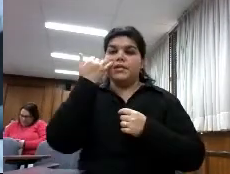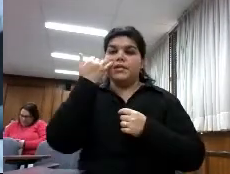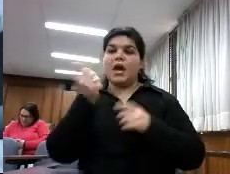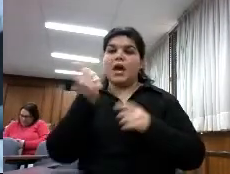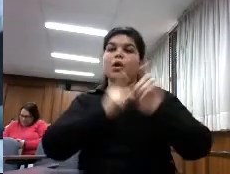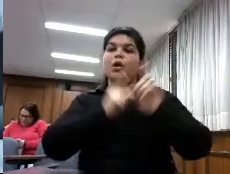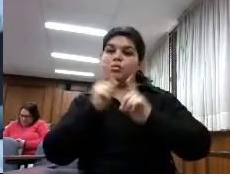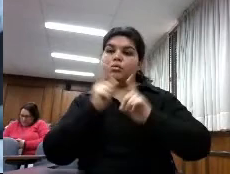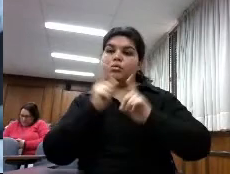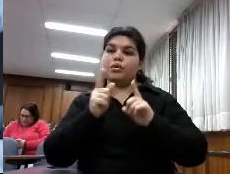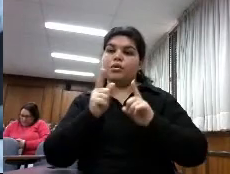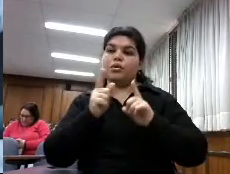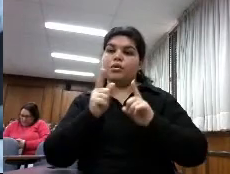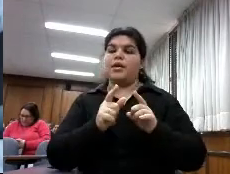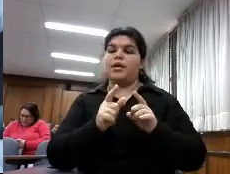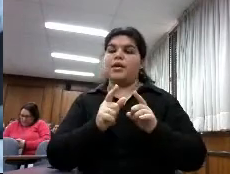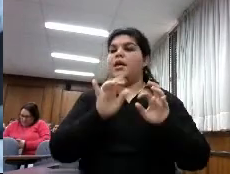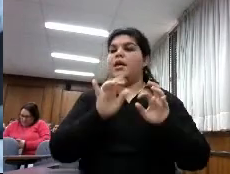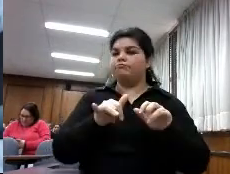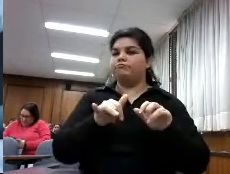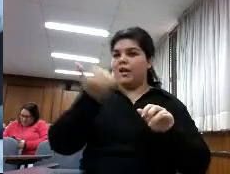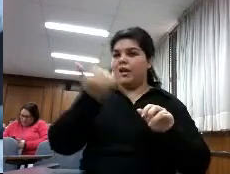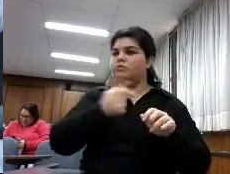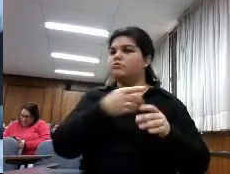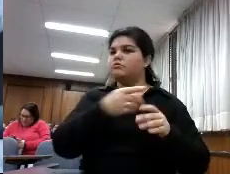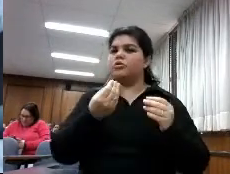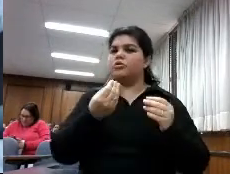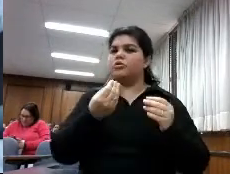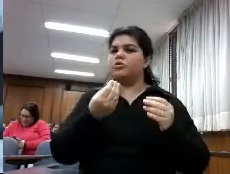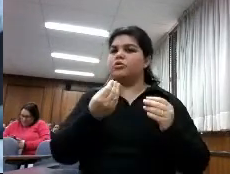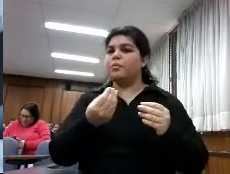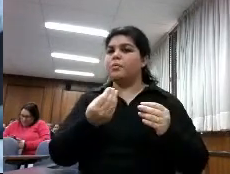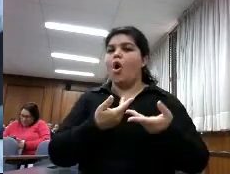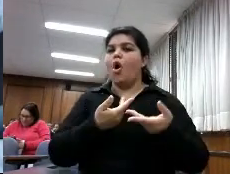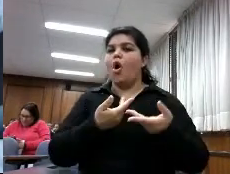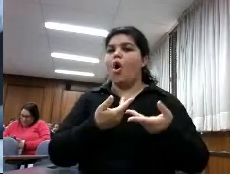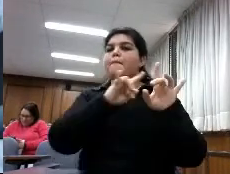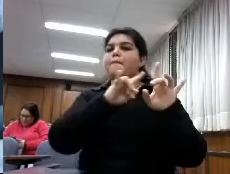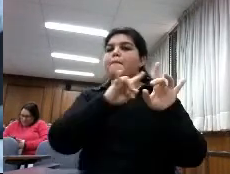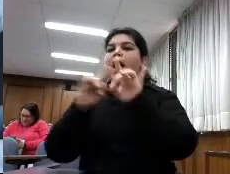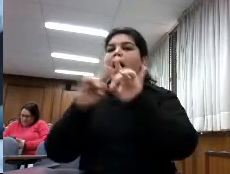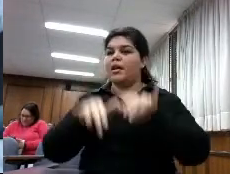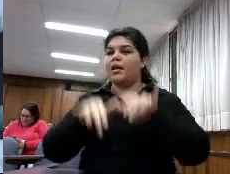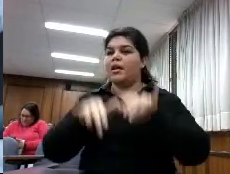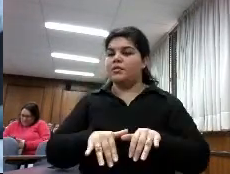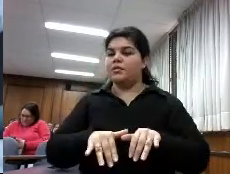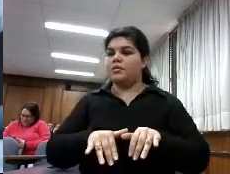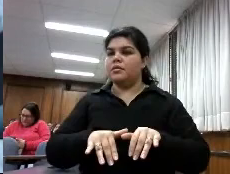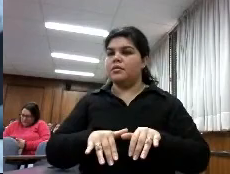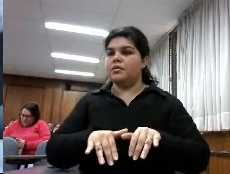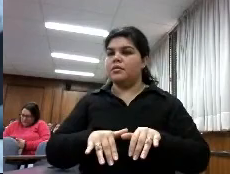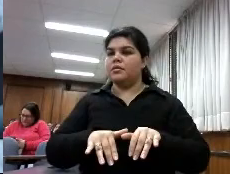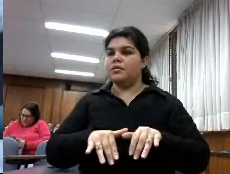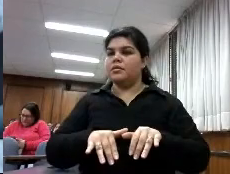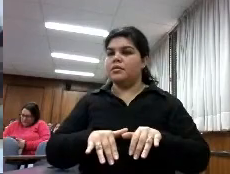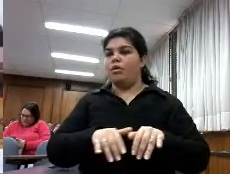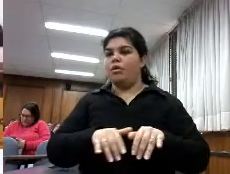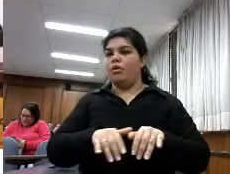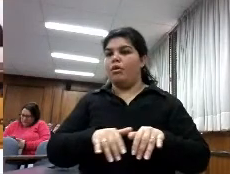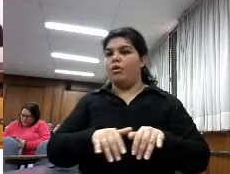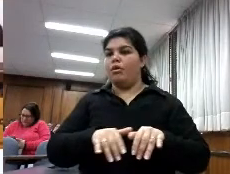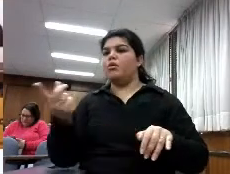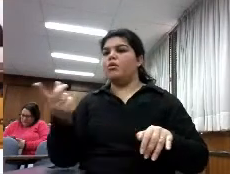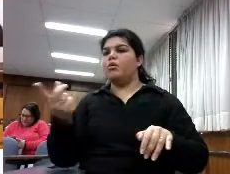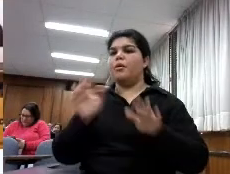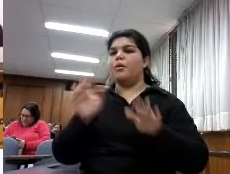recursos electrónicos se ofrecían a través de plataformas pero también había otras bibliotecas que las estaban ofreciendo o a través